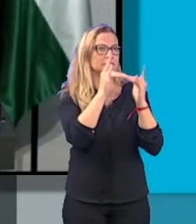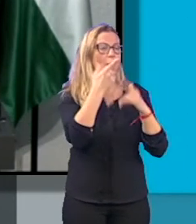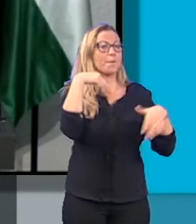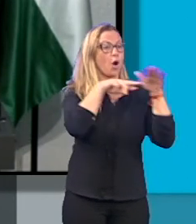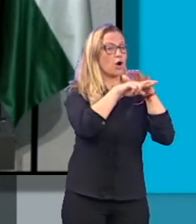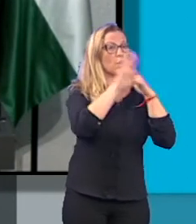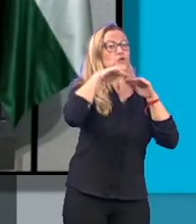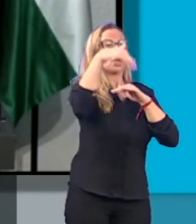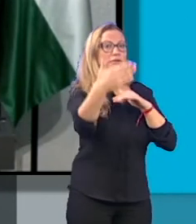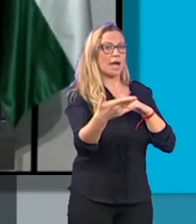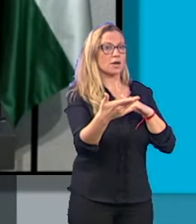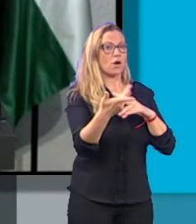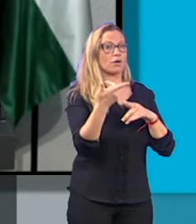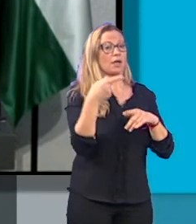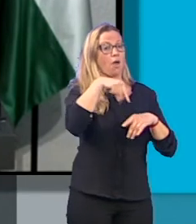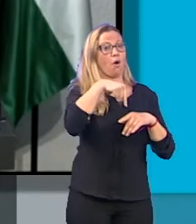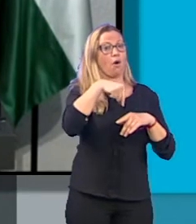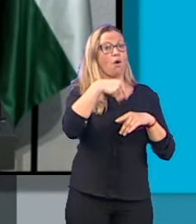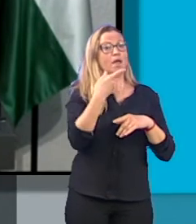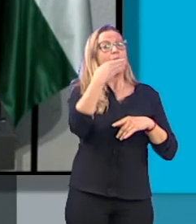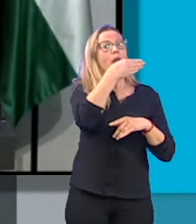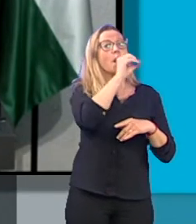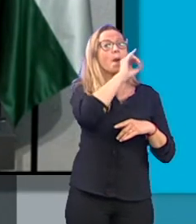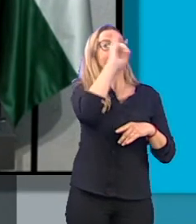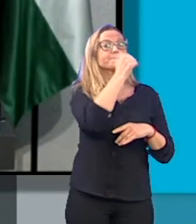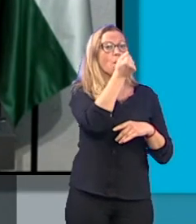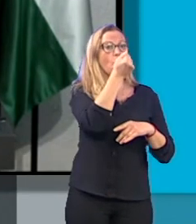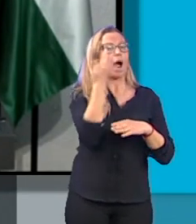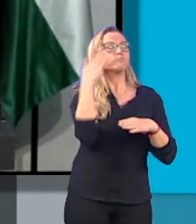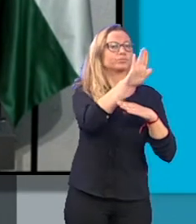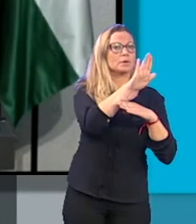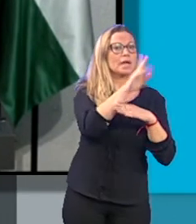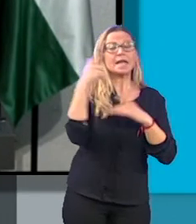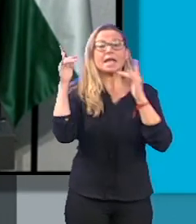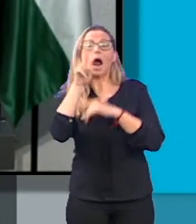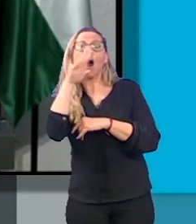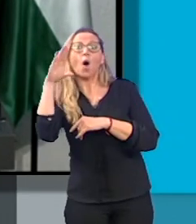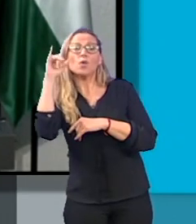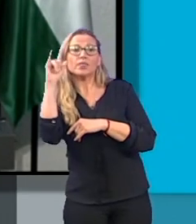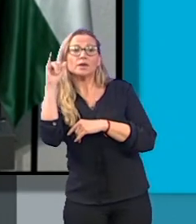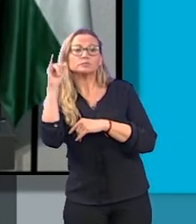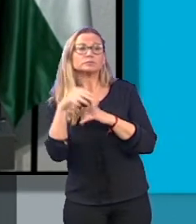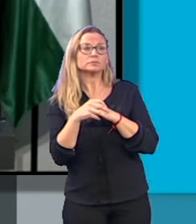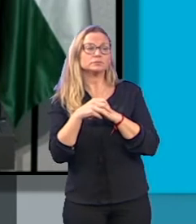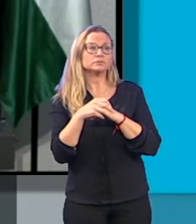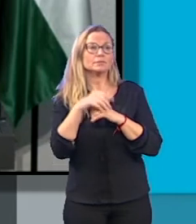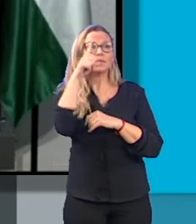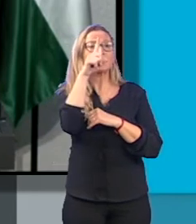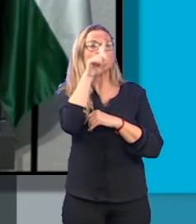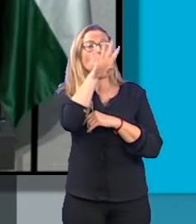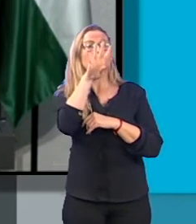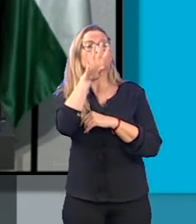recursos externos que serán publicados hoy en el Boletín Oficial de la Junta de Andalucía. Y a nivel de UCI pasa de 1